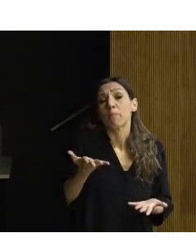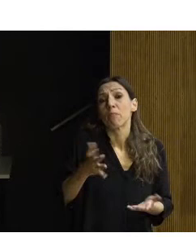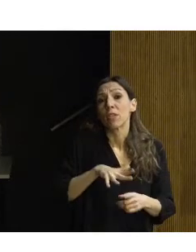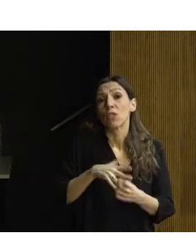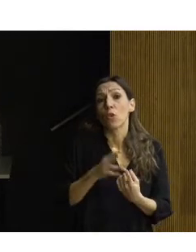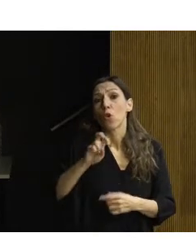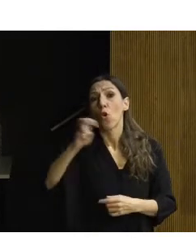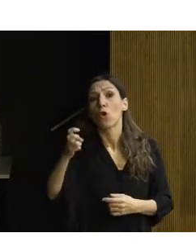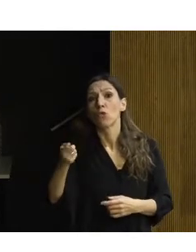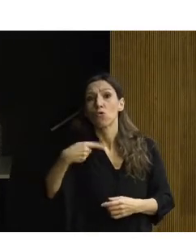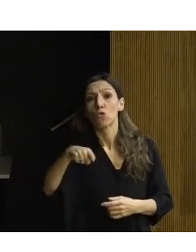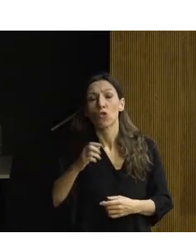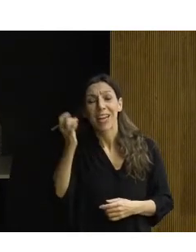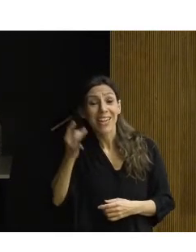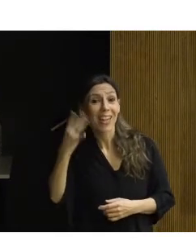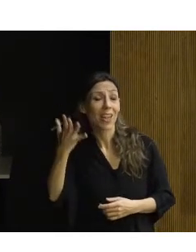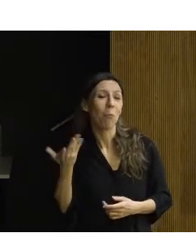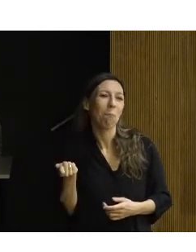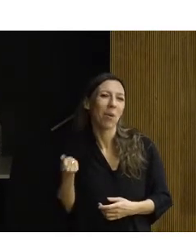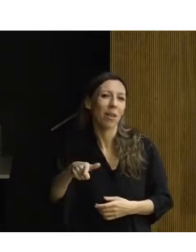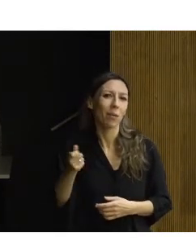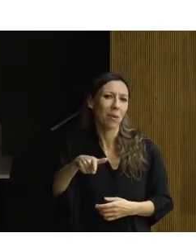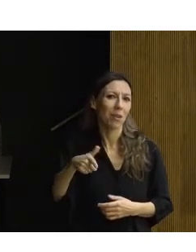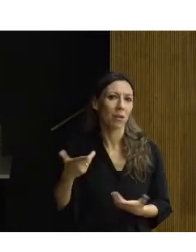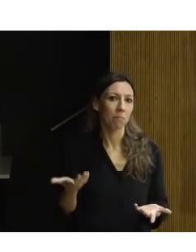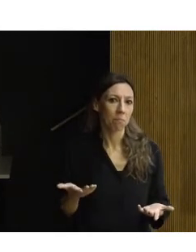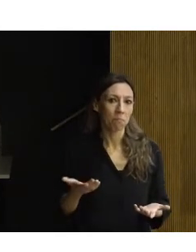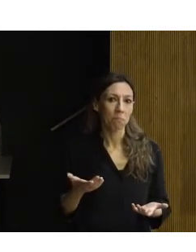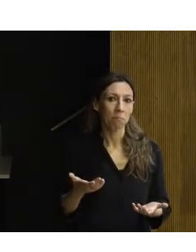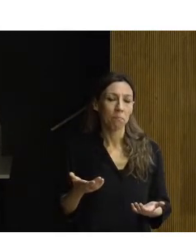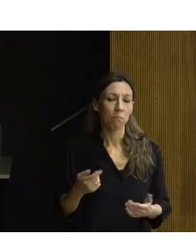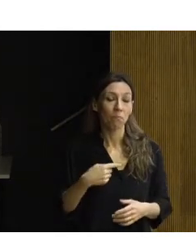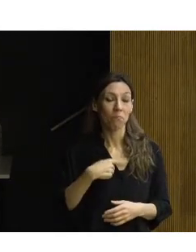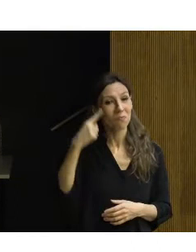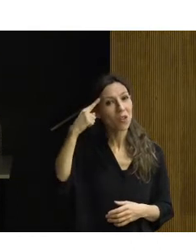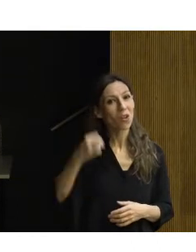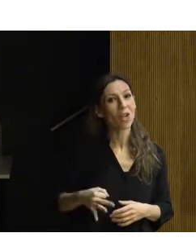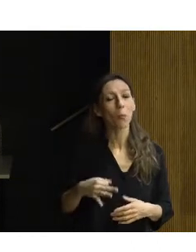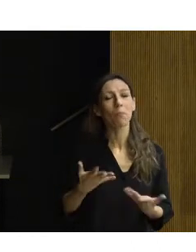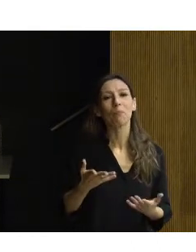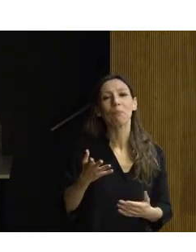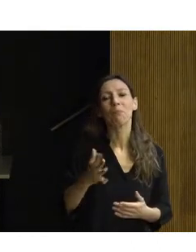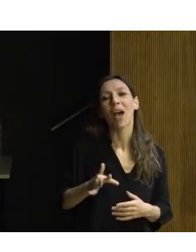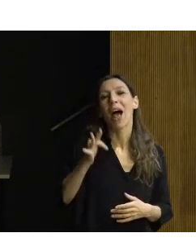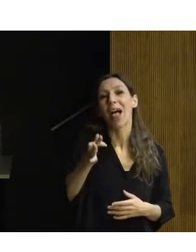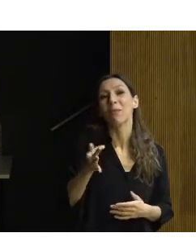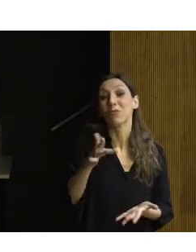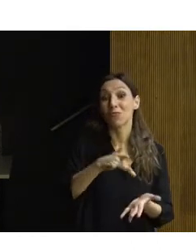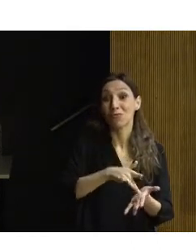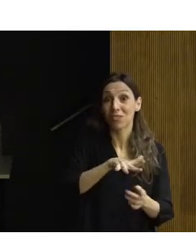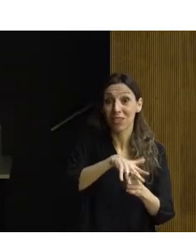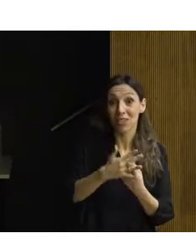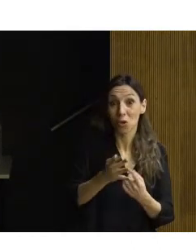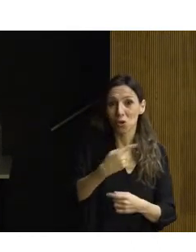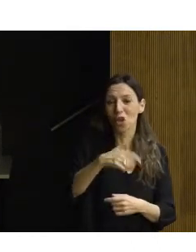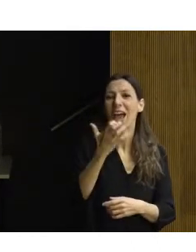marcha otro tipo de iniciativas también similares, pero yo creo que la singularidad, además, en este caso, es que deberíamos